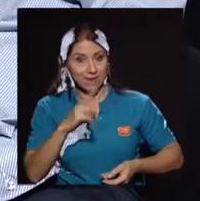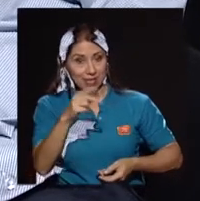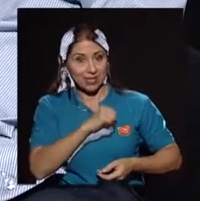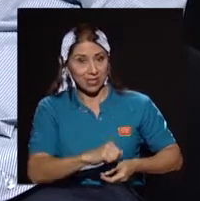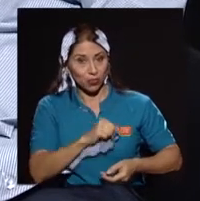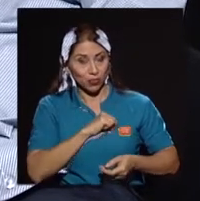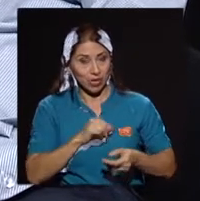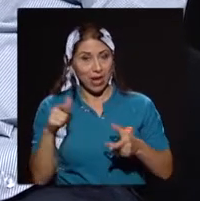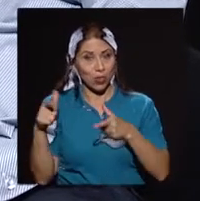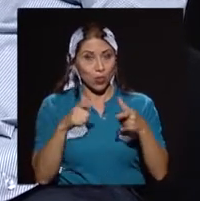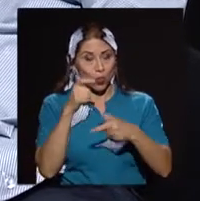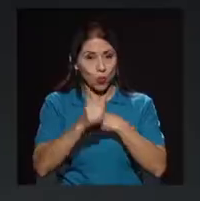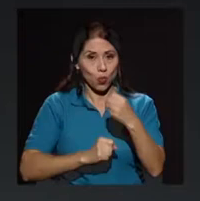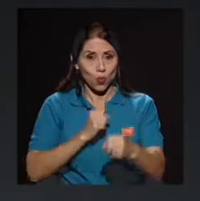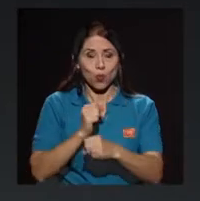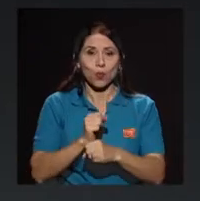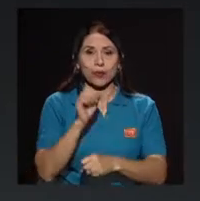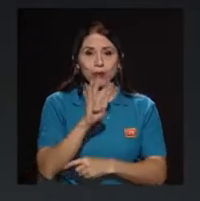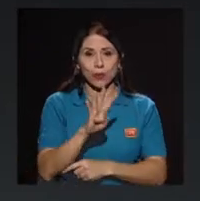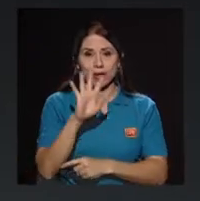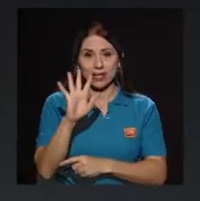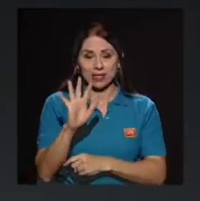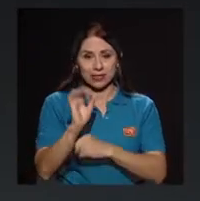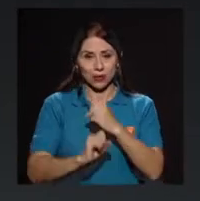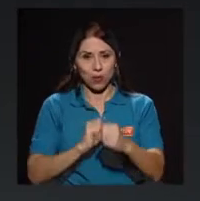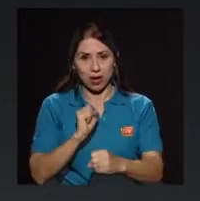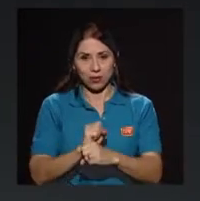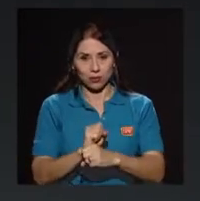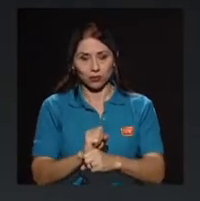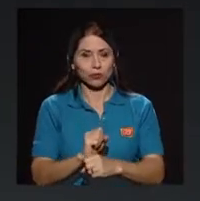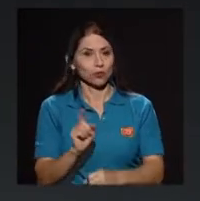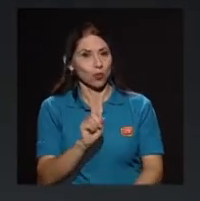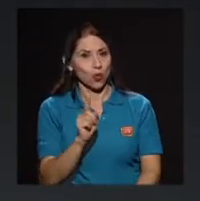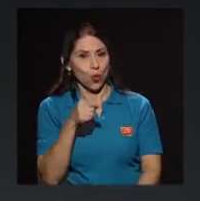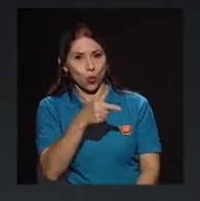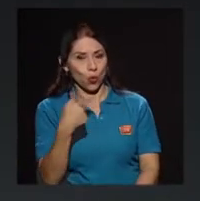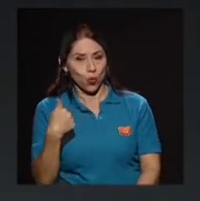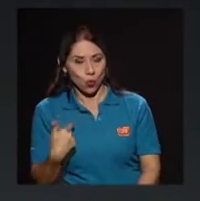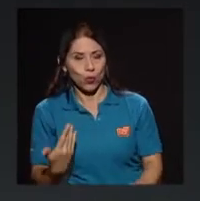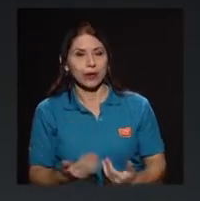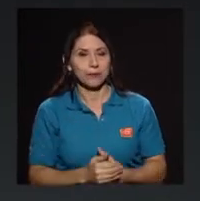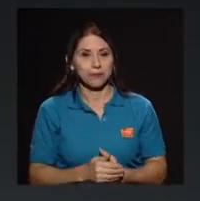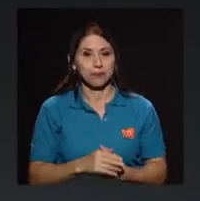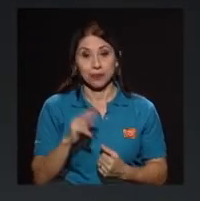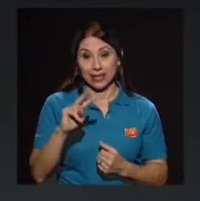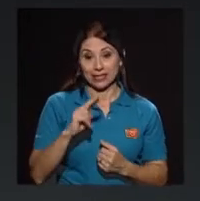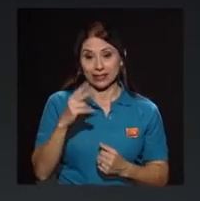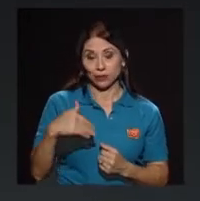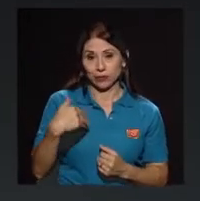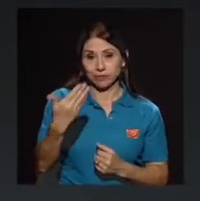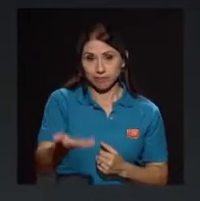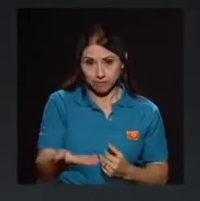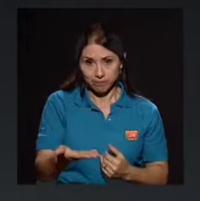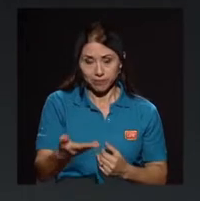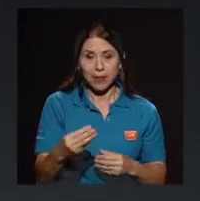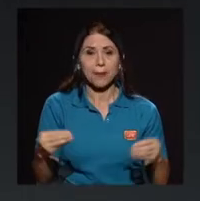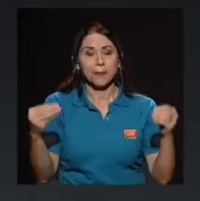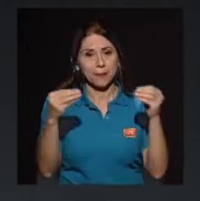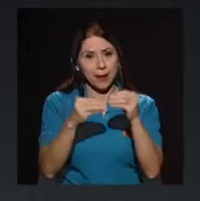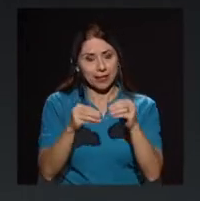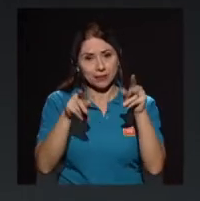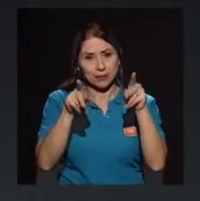Jorge, 45 años. Y en el segundo segmento tenemos más